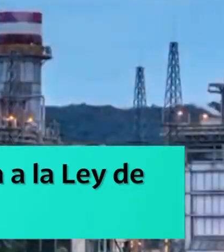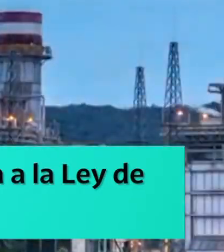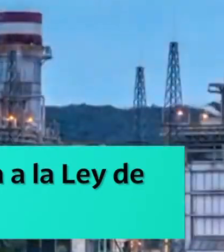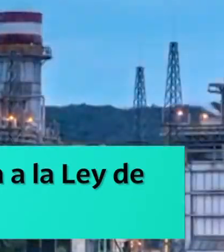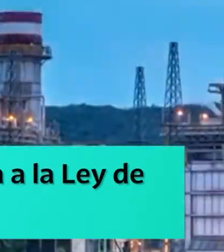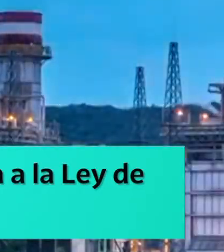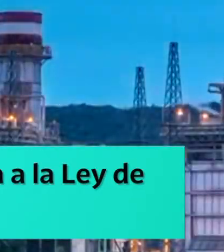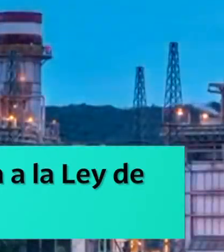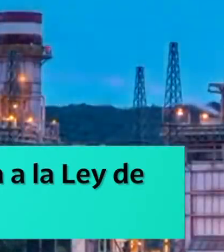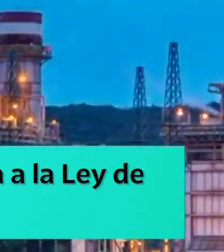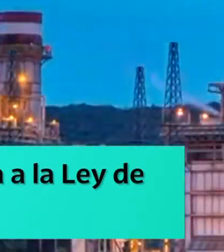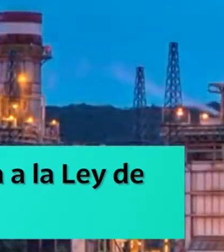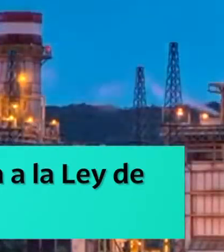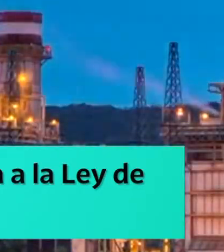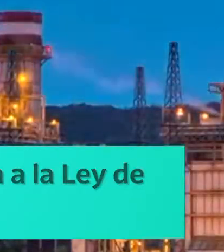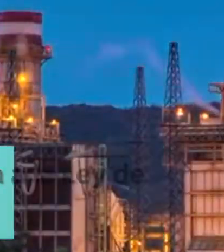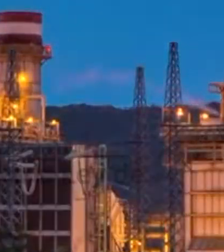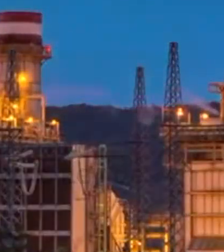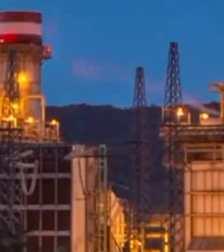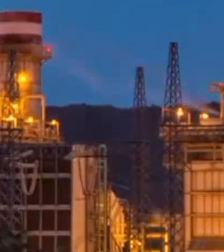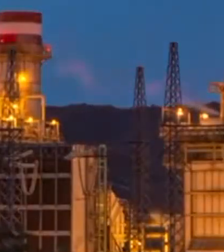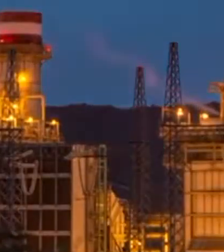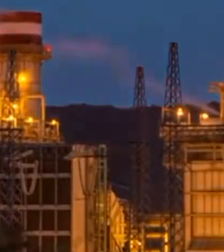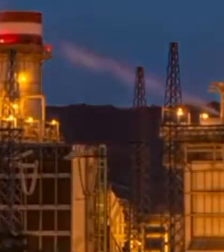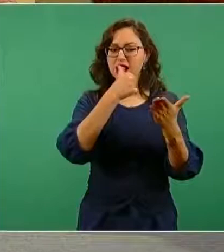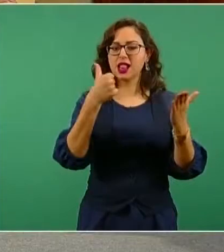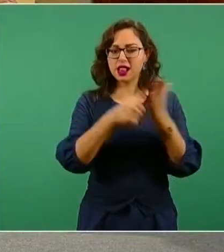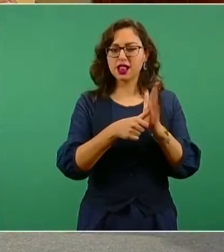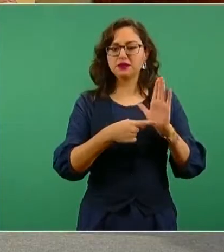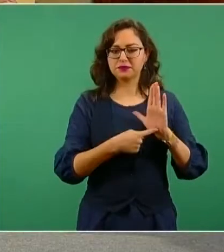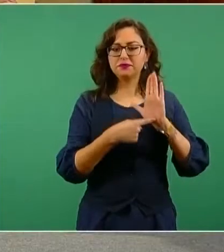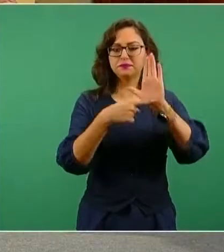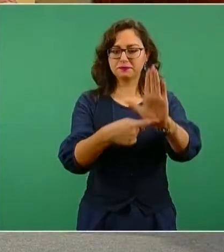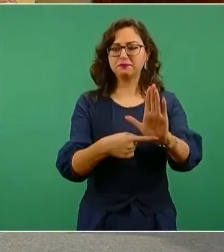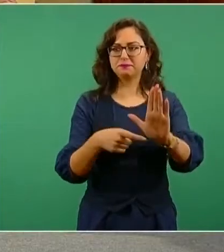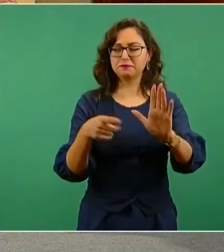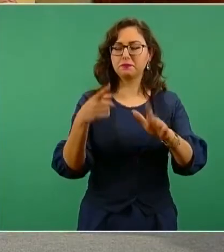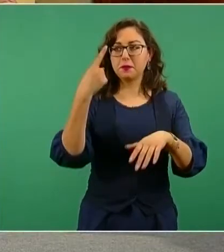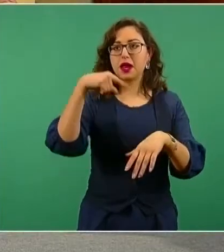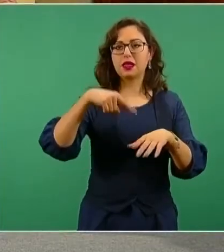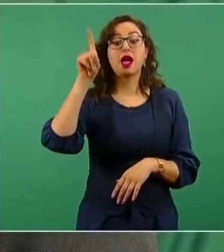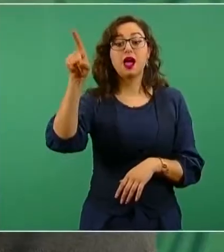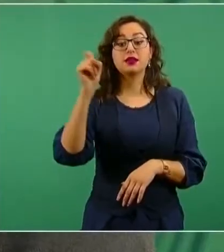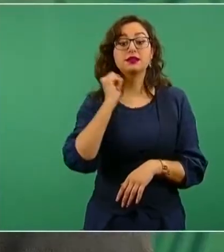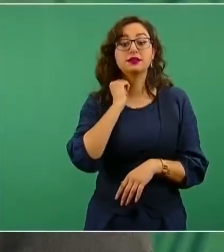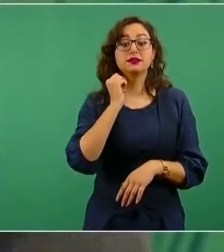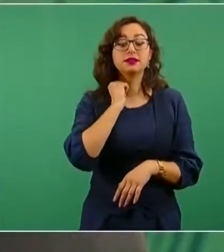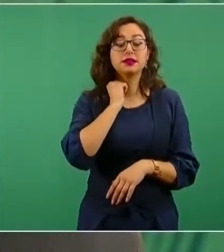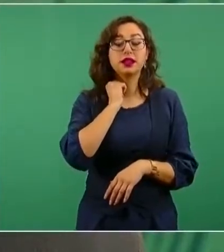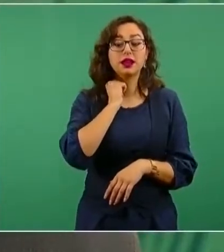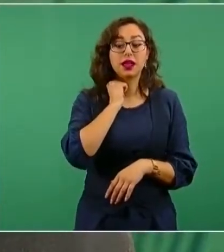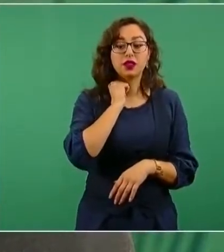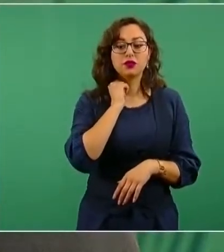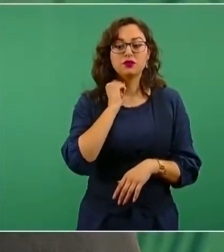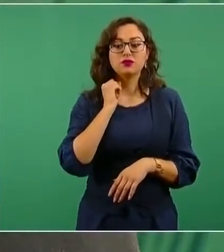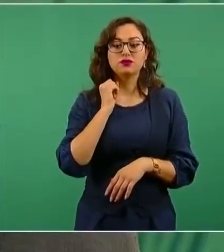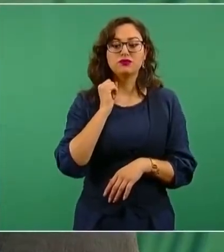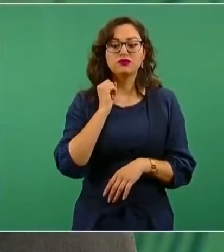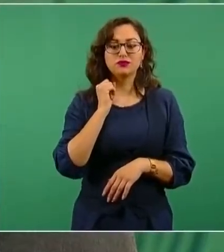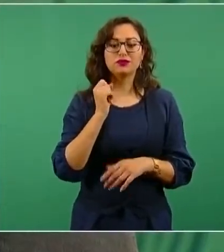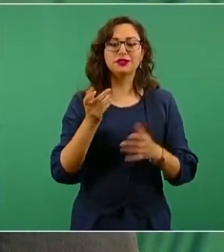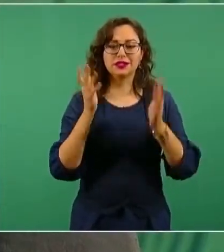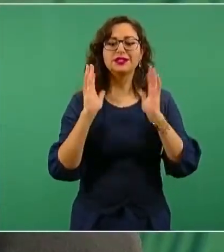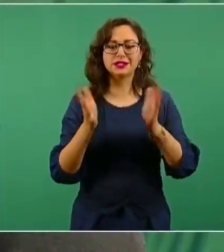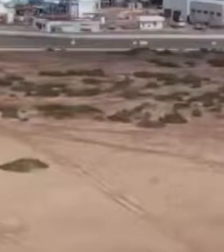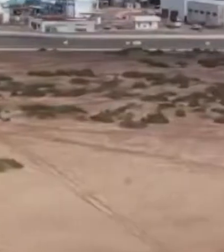ello se aplicará un programa de modernización de las hidroeléctricas. Indicó que ante los problemas de generación de energía eléctrica